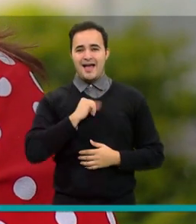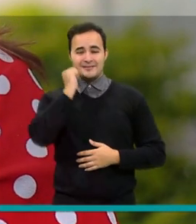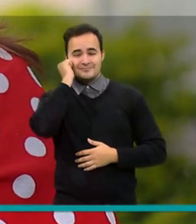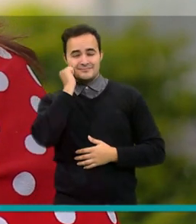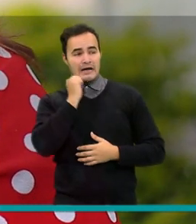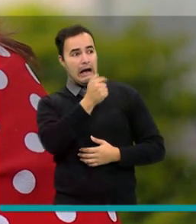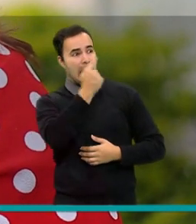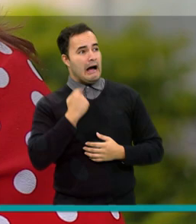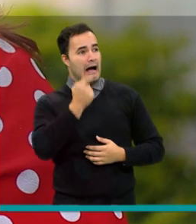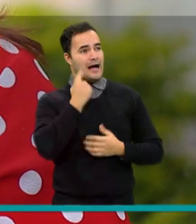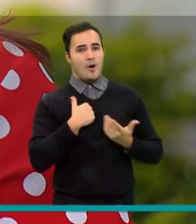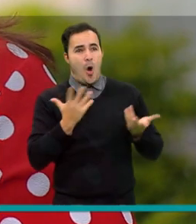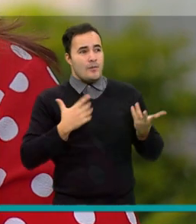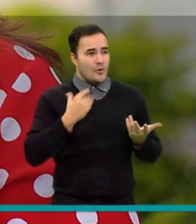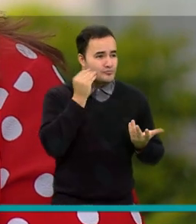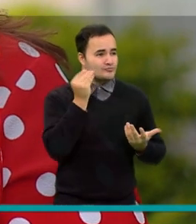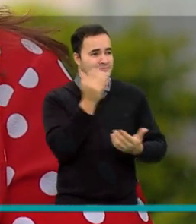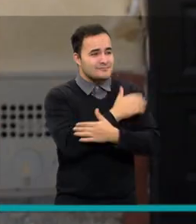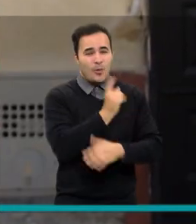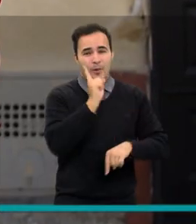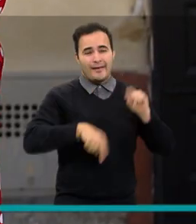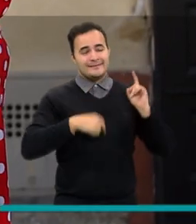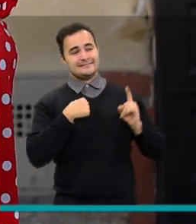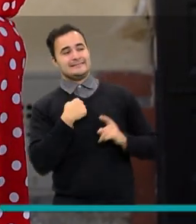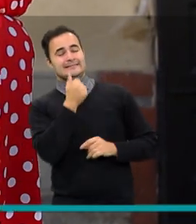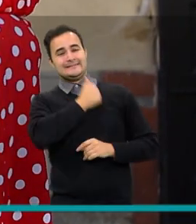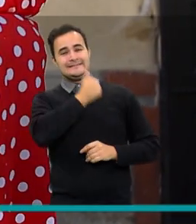triste y no poder darle un beso, no poder abrazarlo.